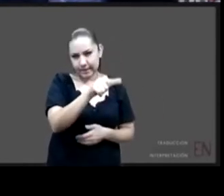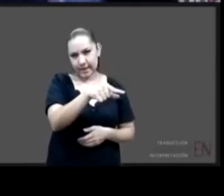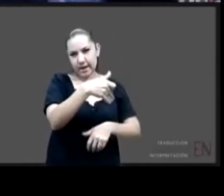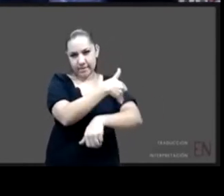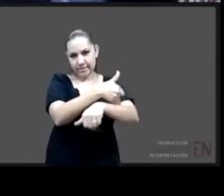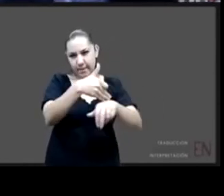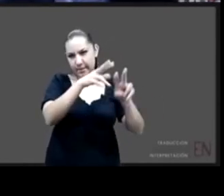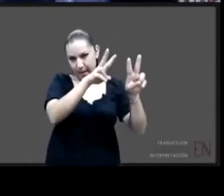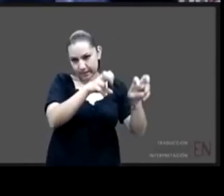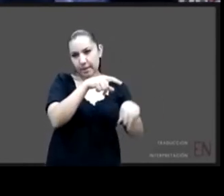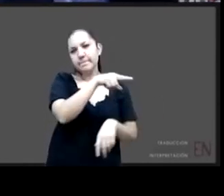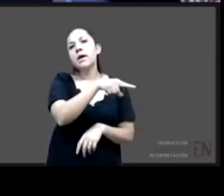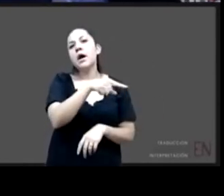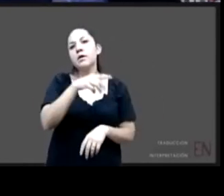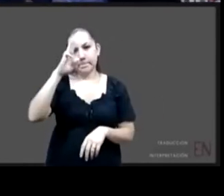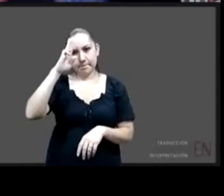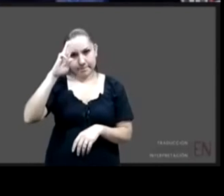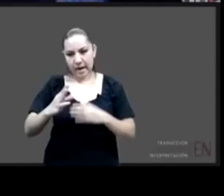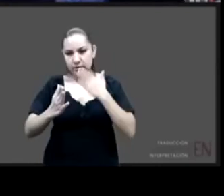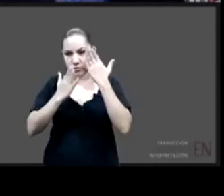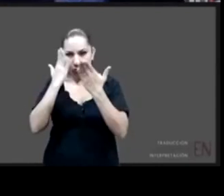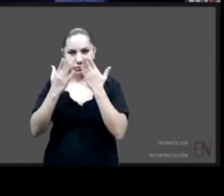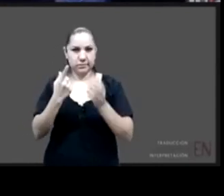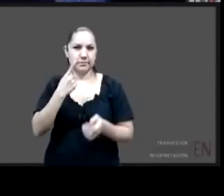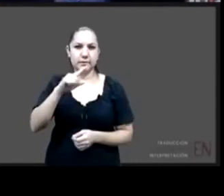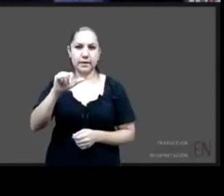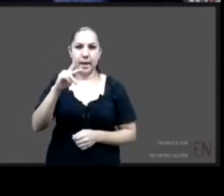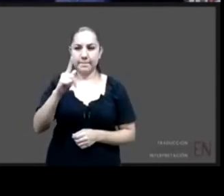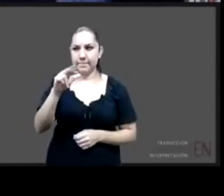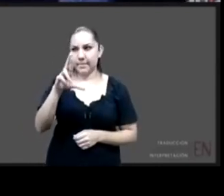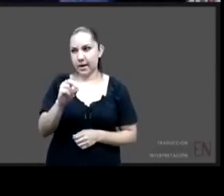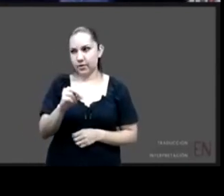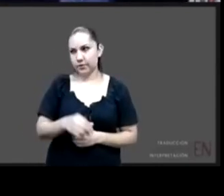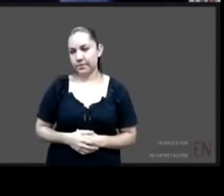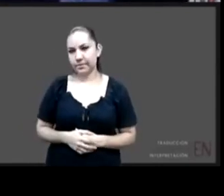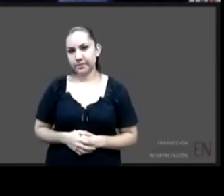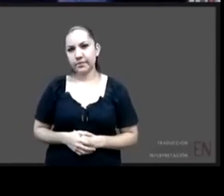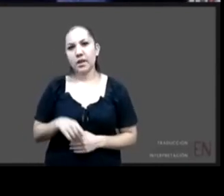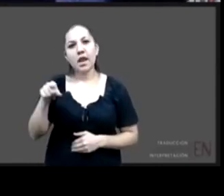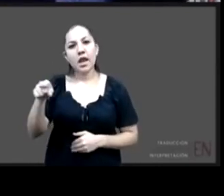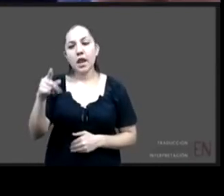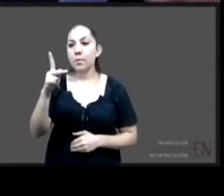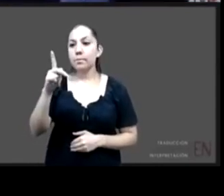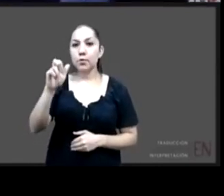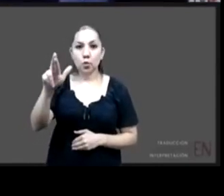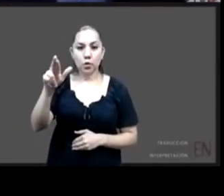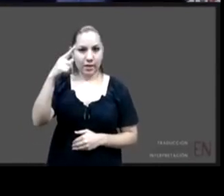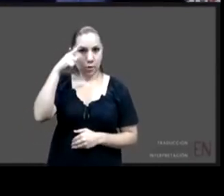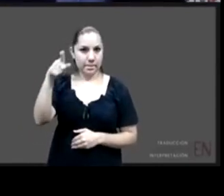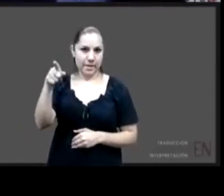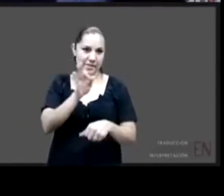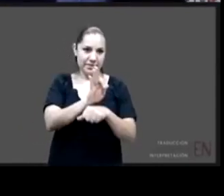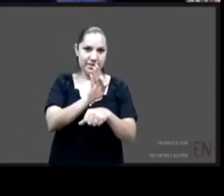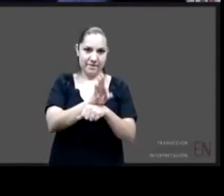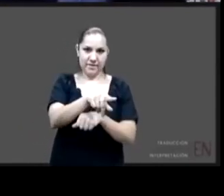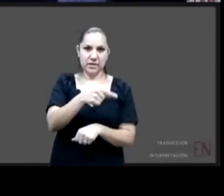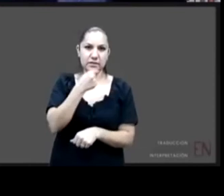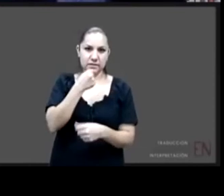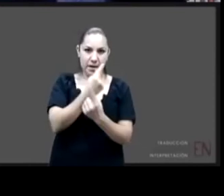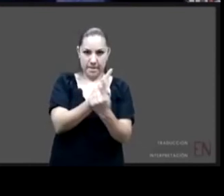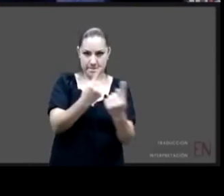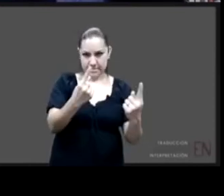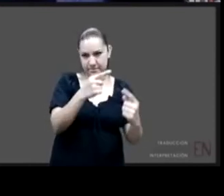sido también coordinador del área de adopciones antes de ser el procurador de la defensa del menor y ahora el procurador